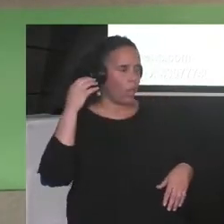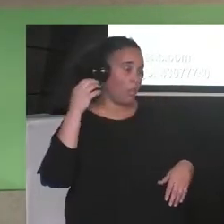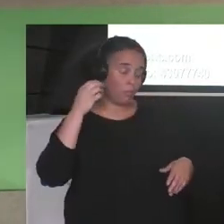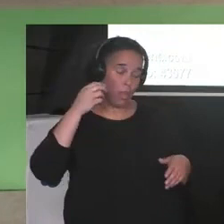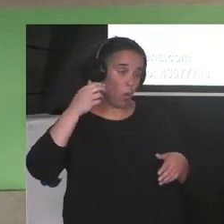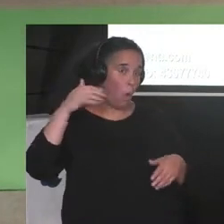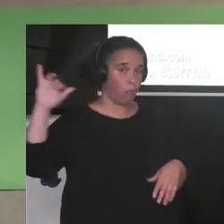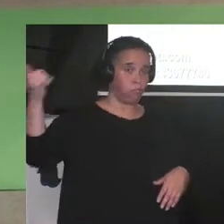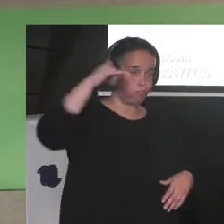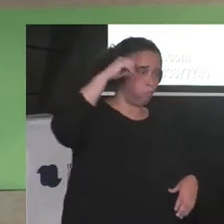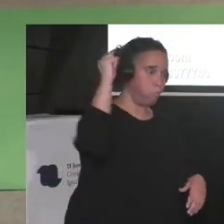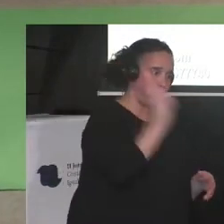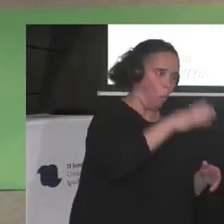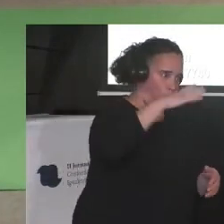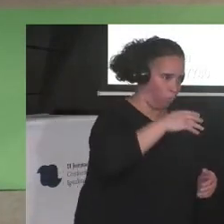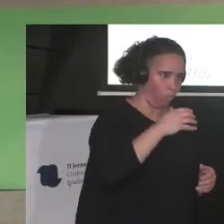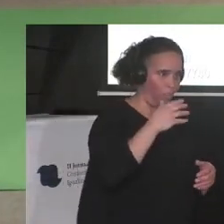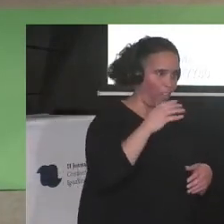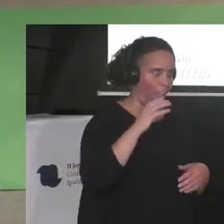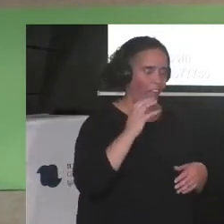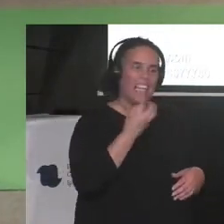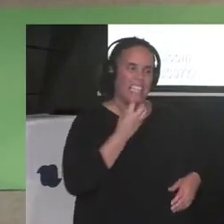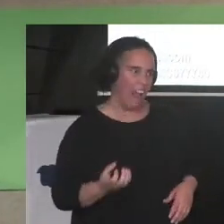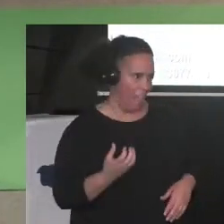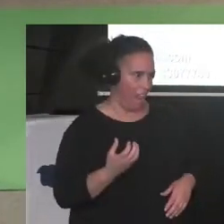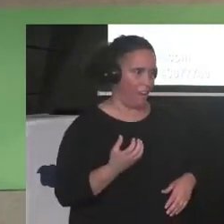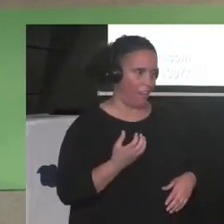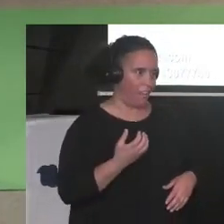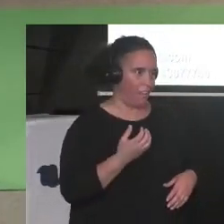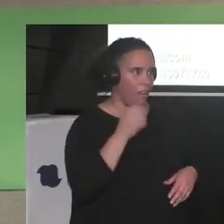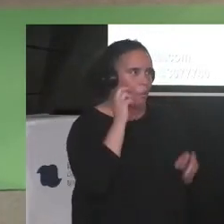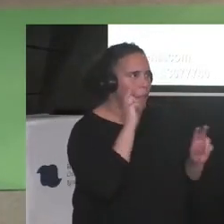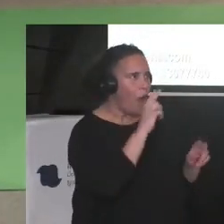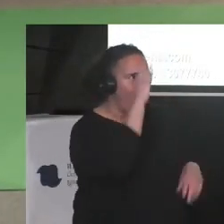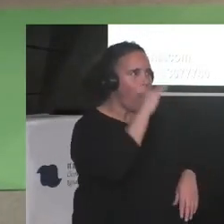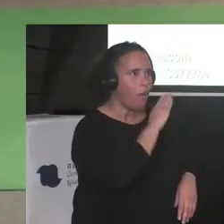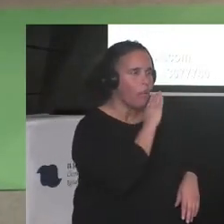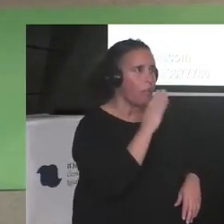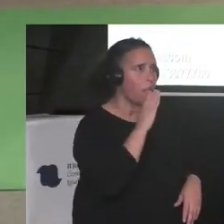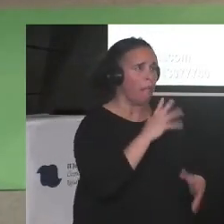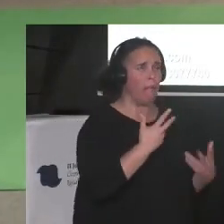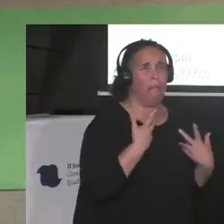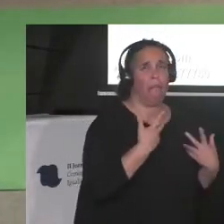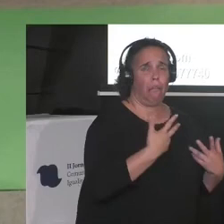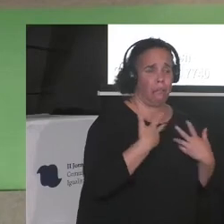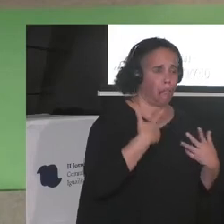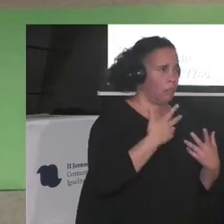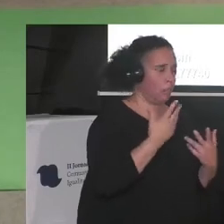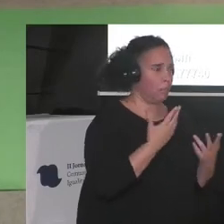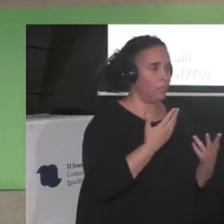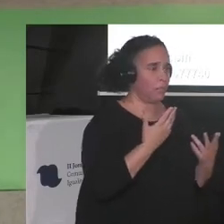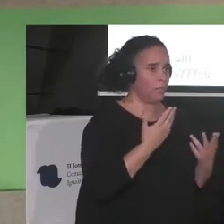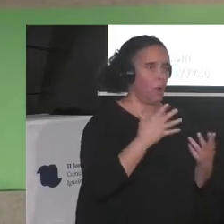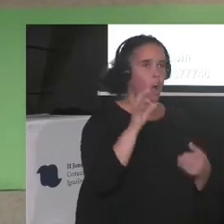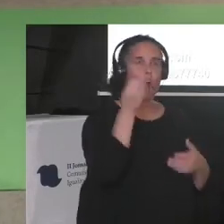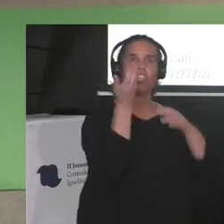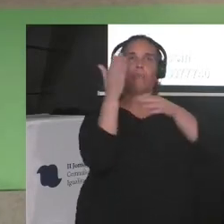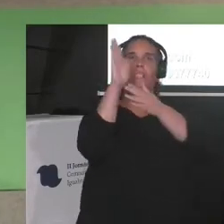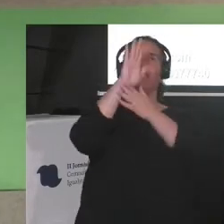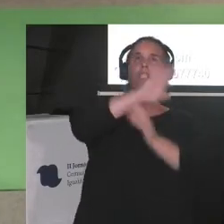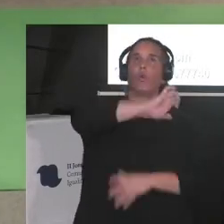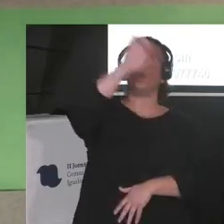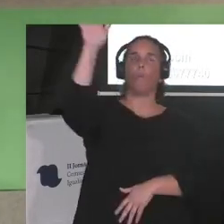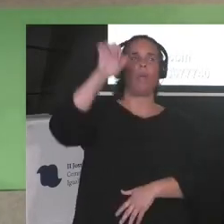buscando los fantasmas de sus mamás y sus papás. Miremos a esas representantes europeas justificando lo